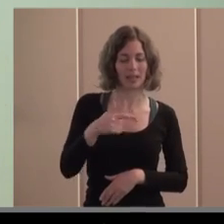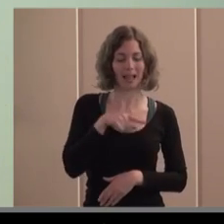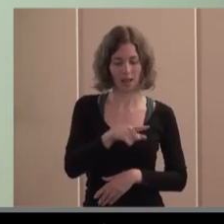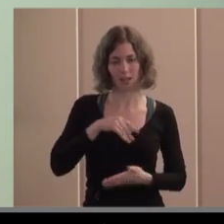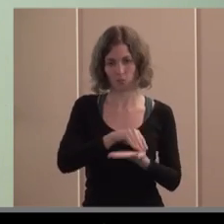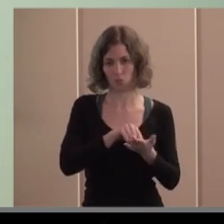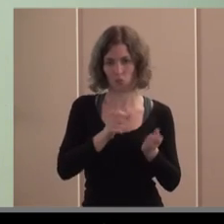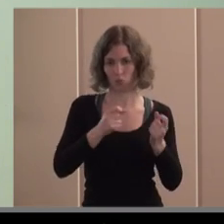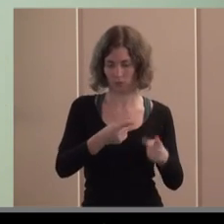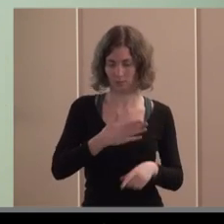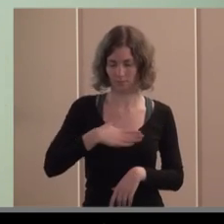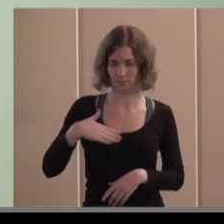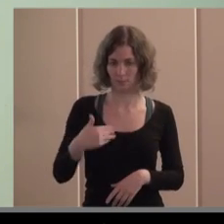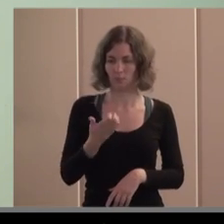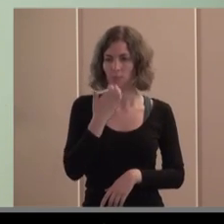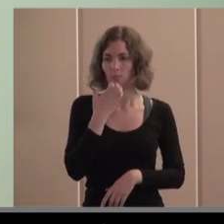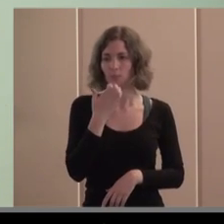en el caso de